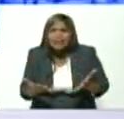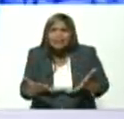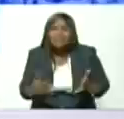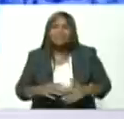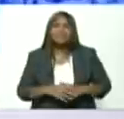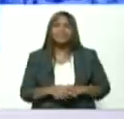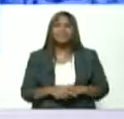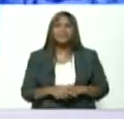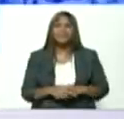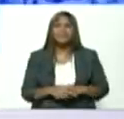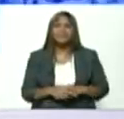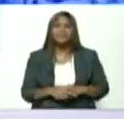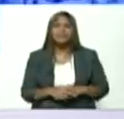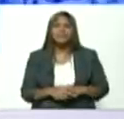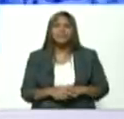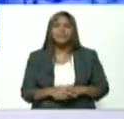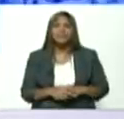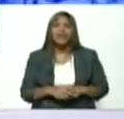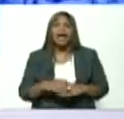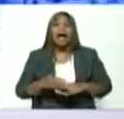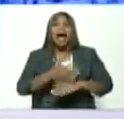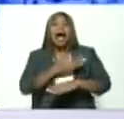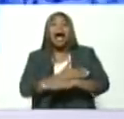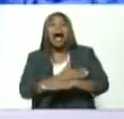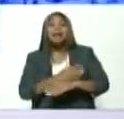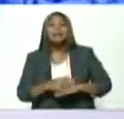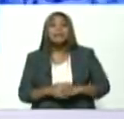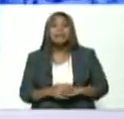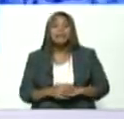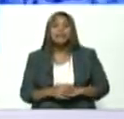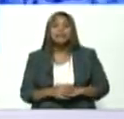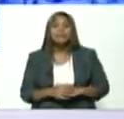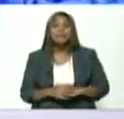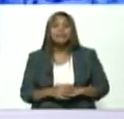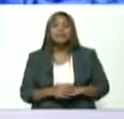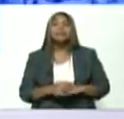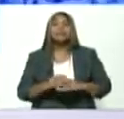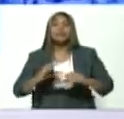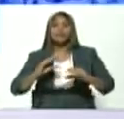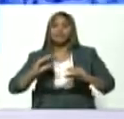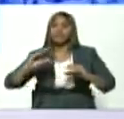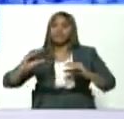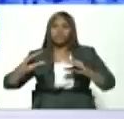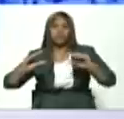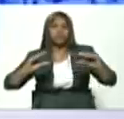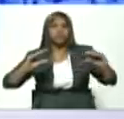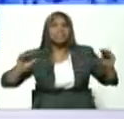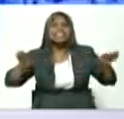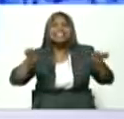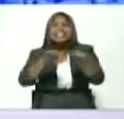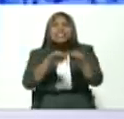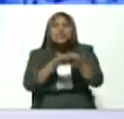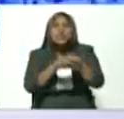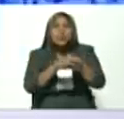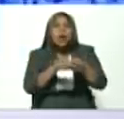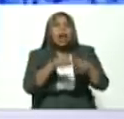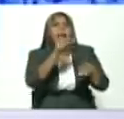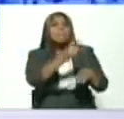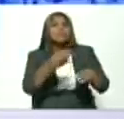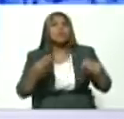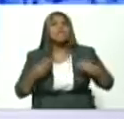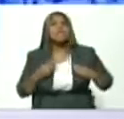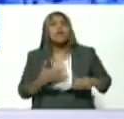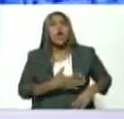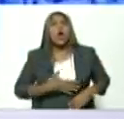pasamos de distribuir justa y equitativamente para el bienestar del vivir viviendo